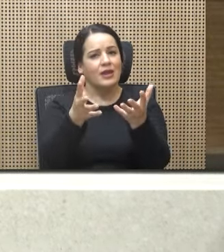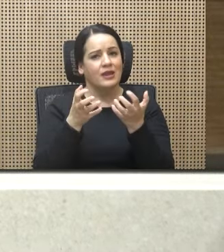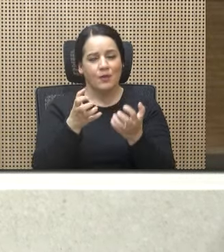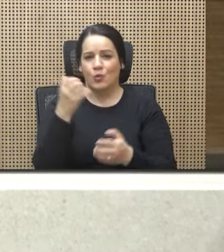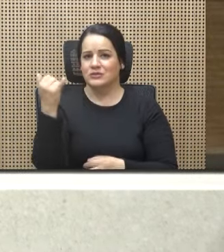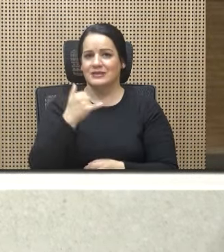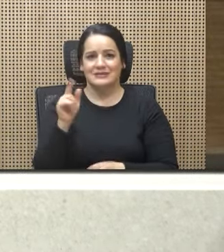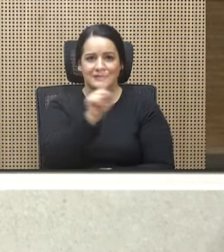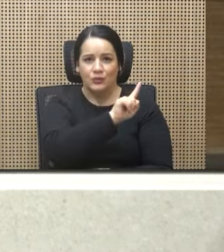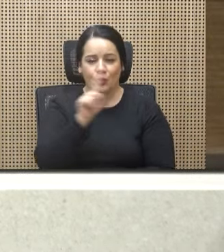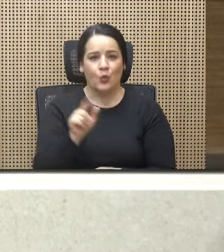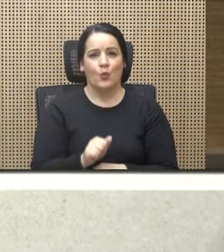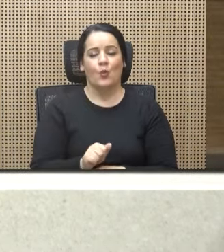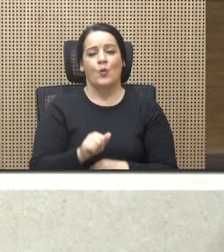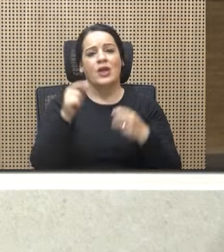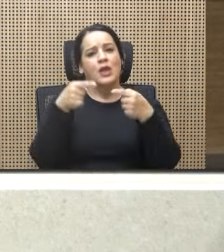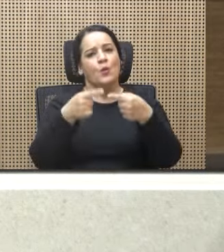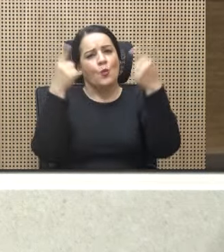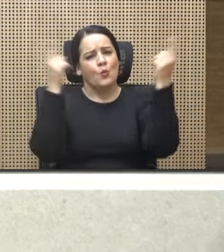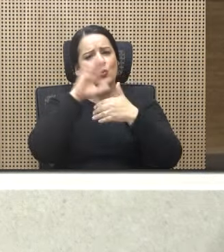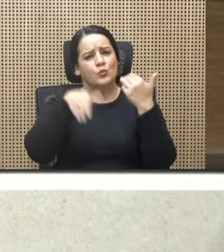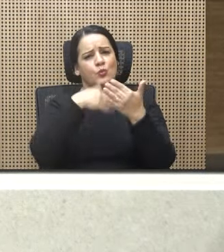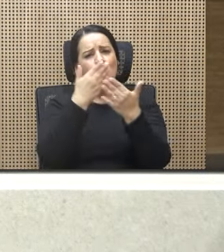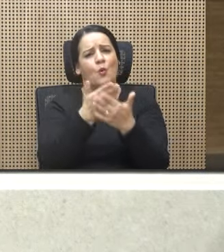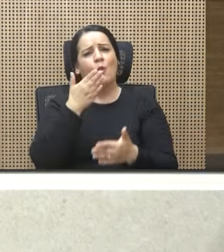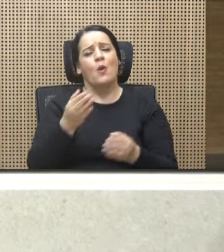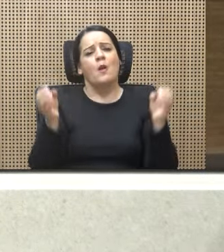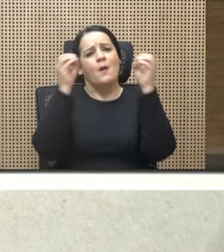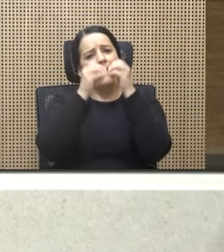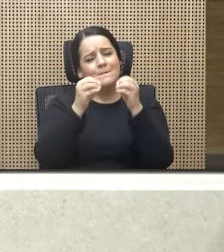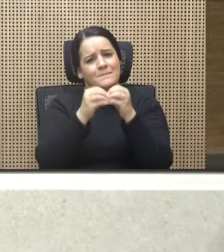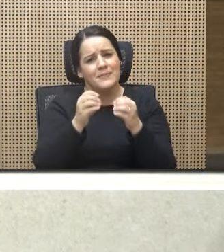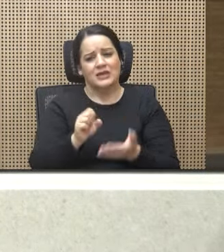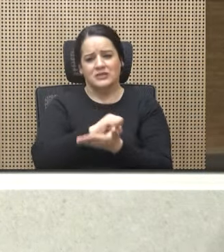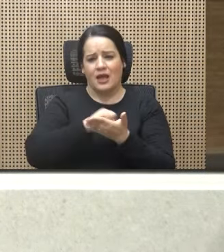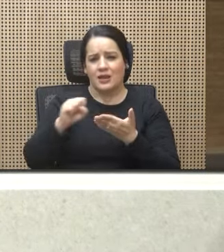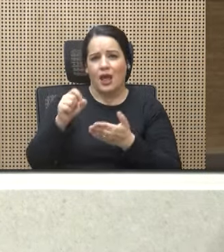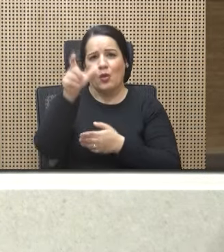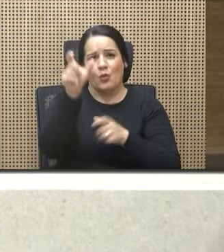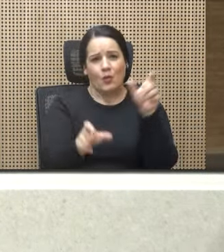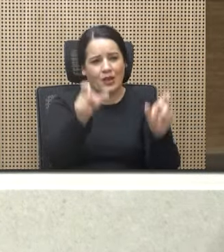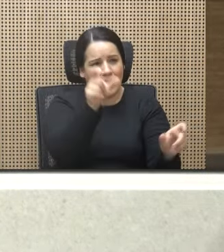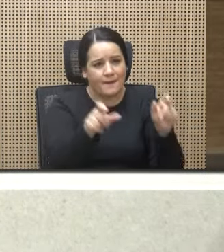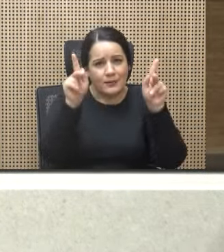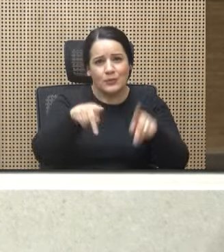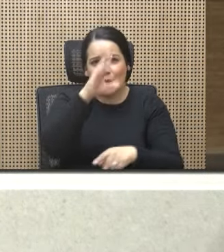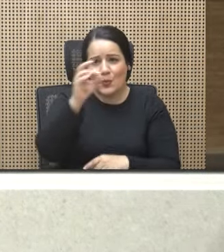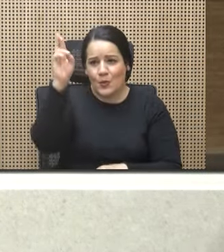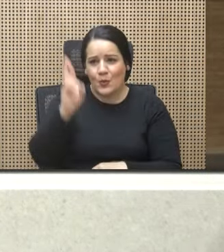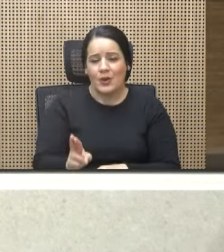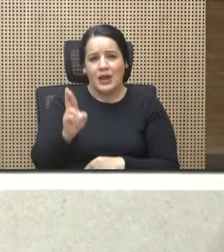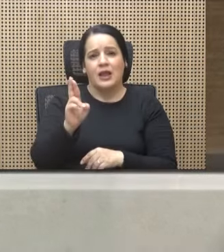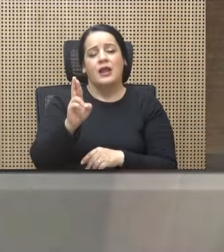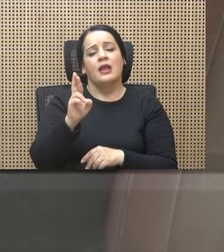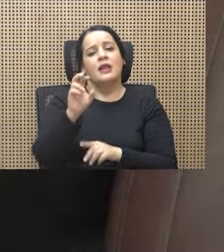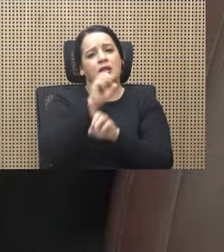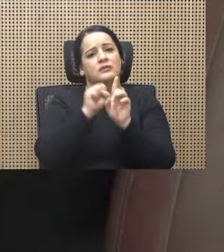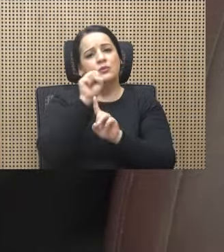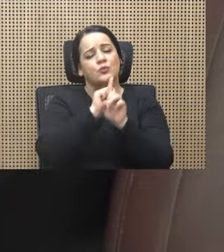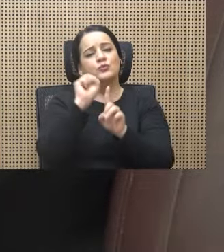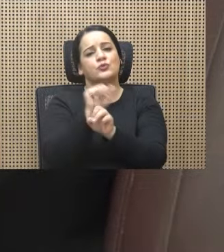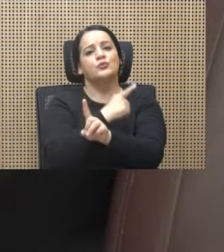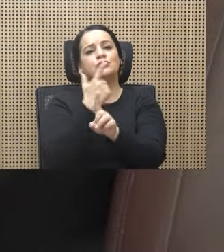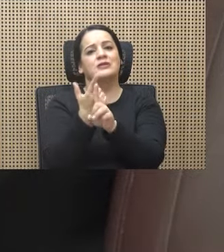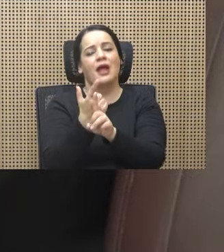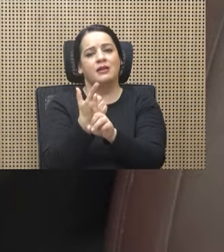va en contra de todo lo más sagrado del costarricense, la cohesión social fundada en